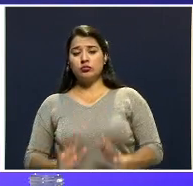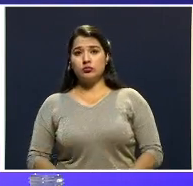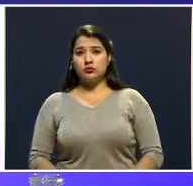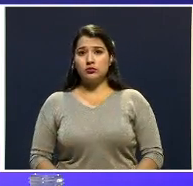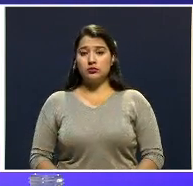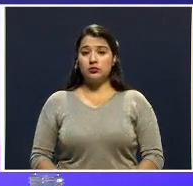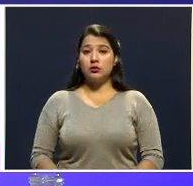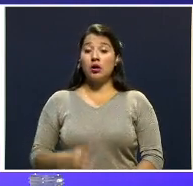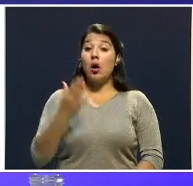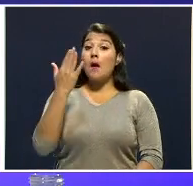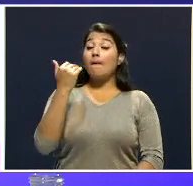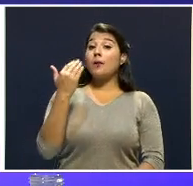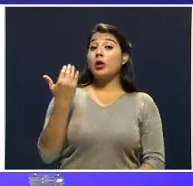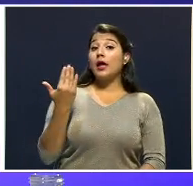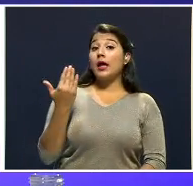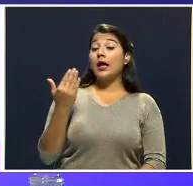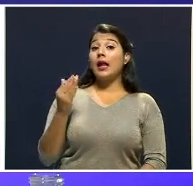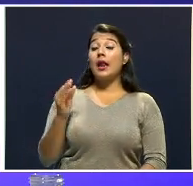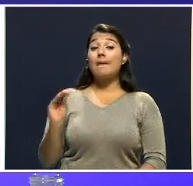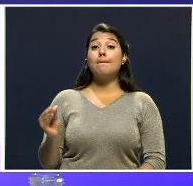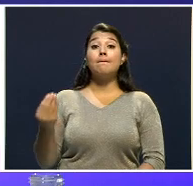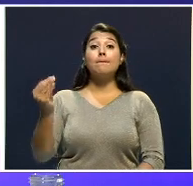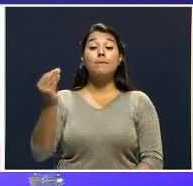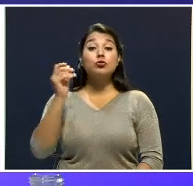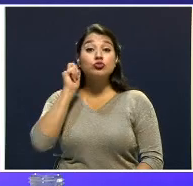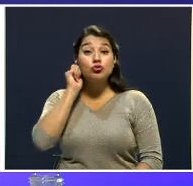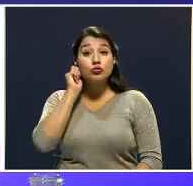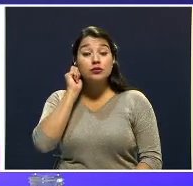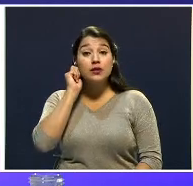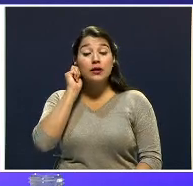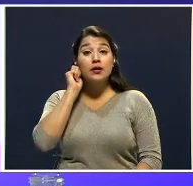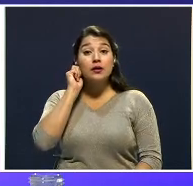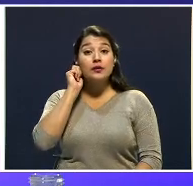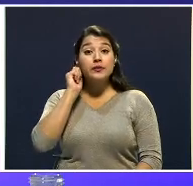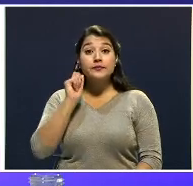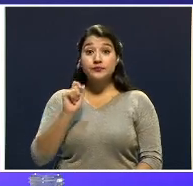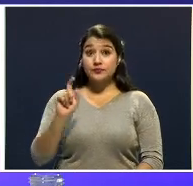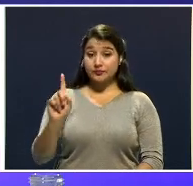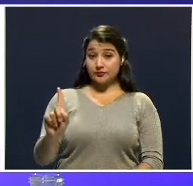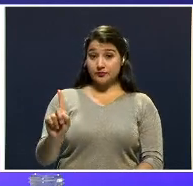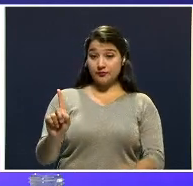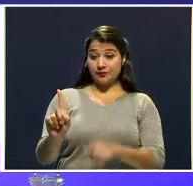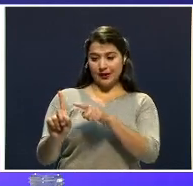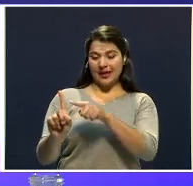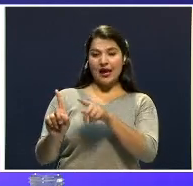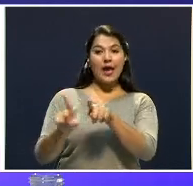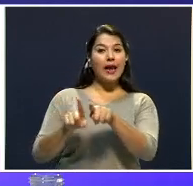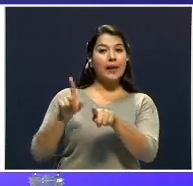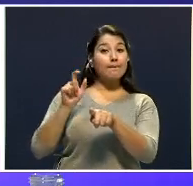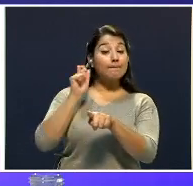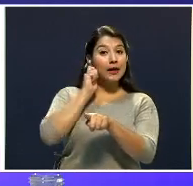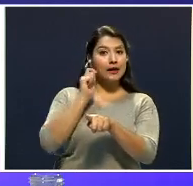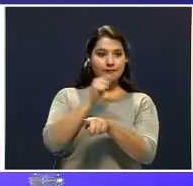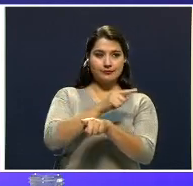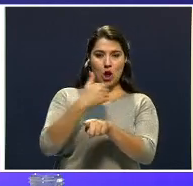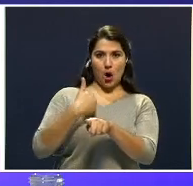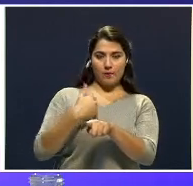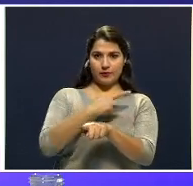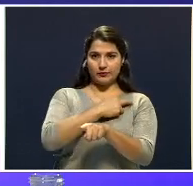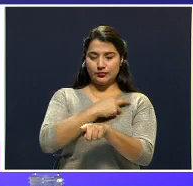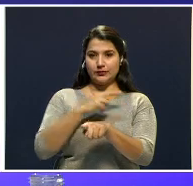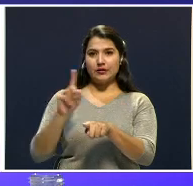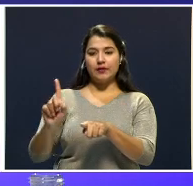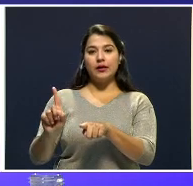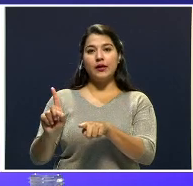Porque la muchacha esa andaba con un hombre